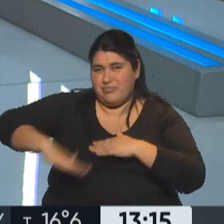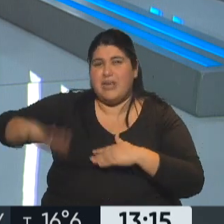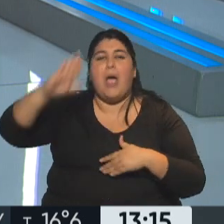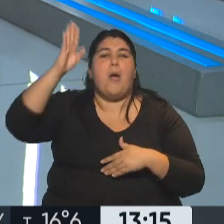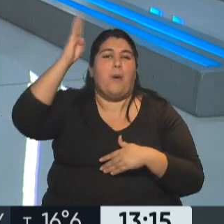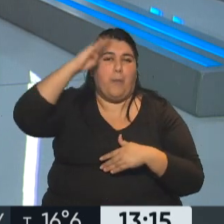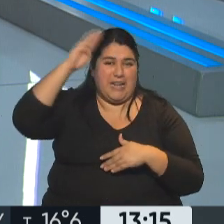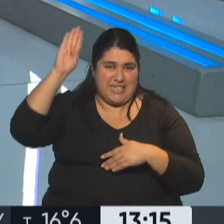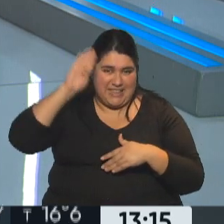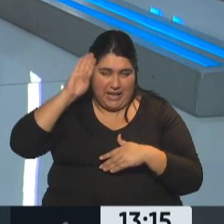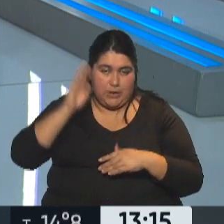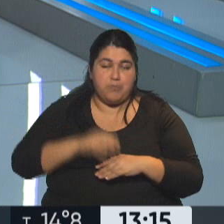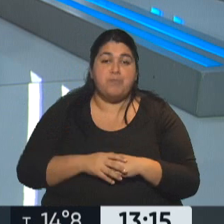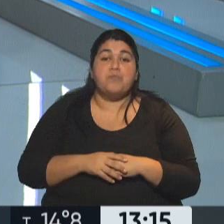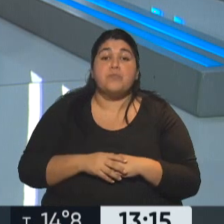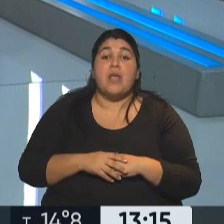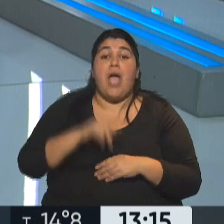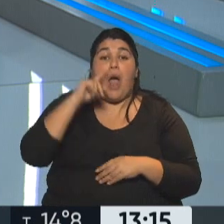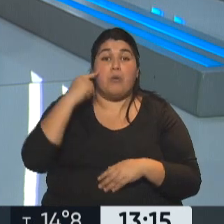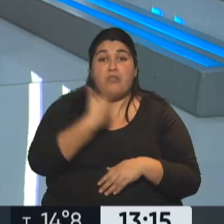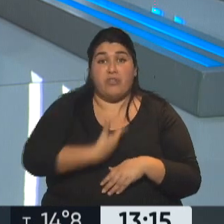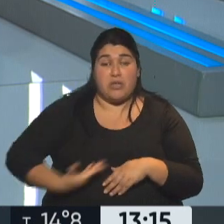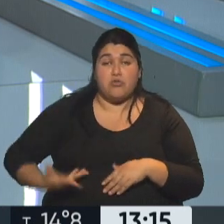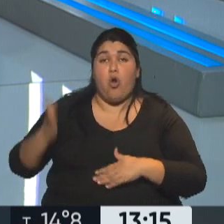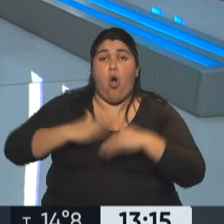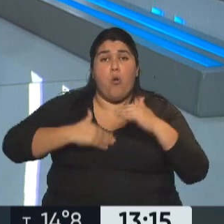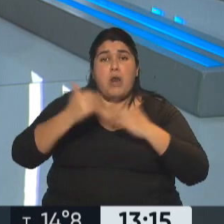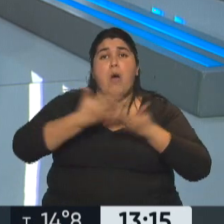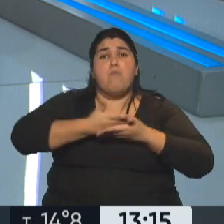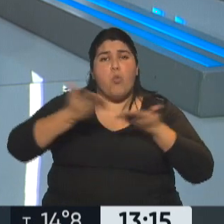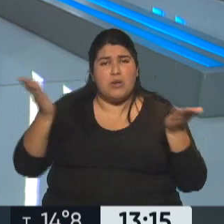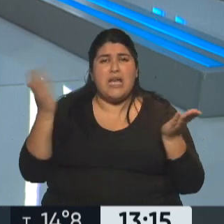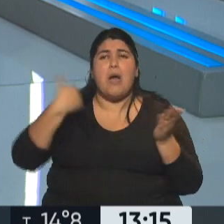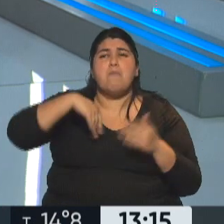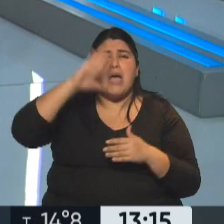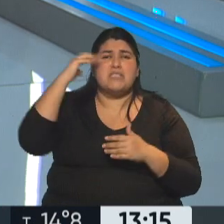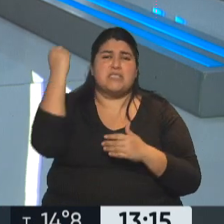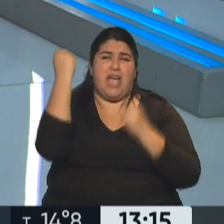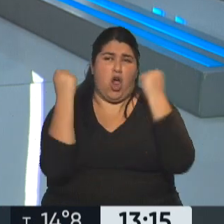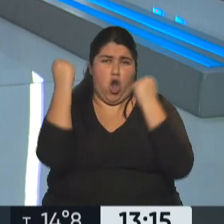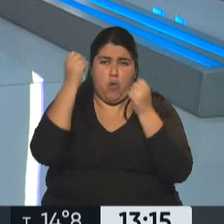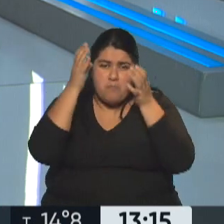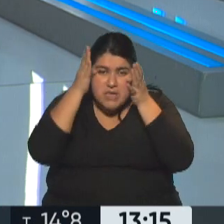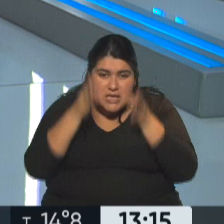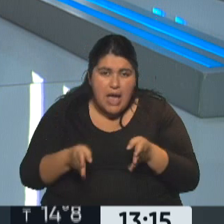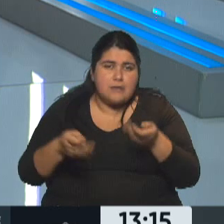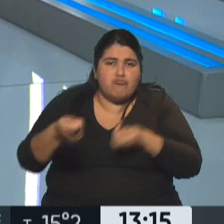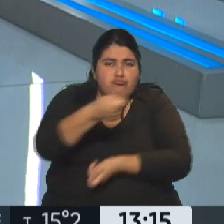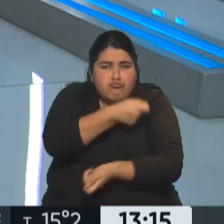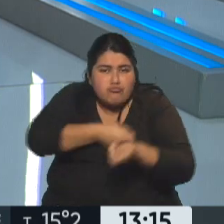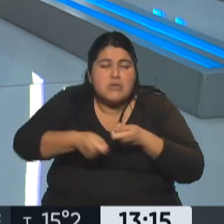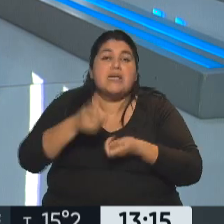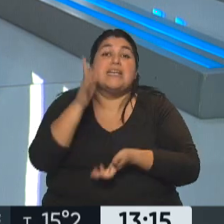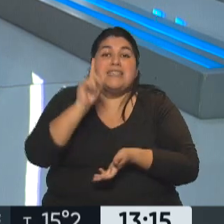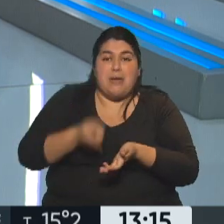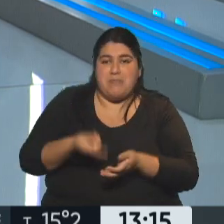esa instancia, el presidente Alberto Fernández habló de la obra pública como dinamizador de la economía. También hizo referencia, aclaro, los anuncios